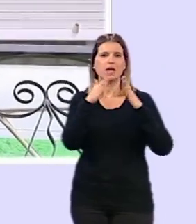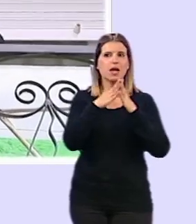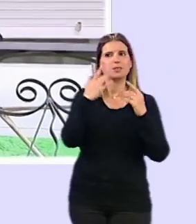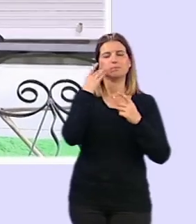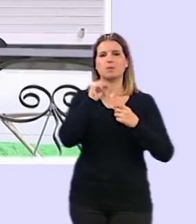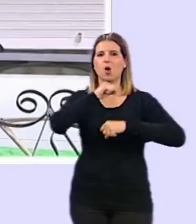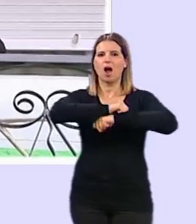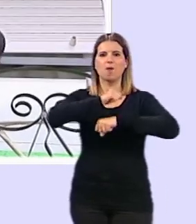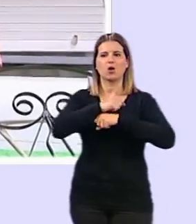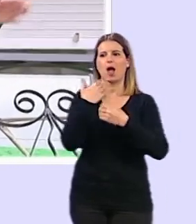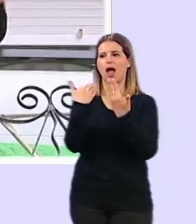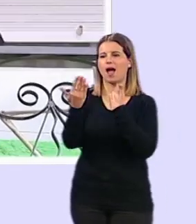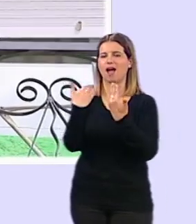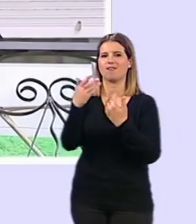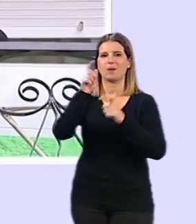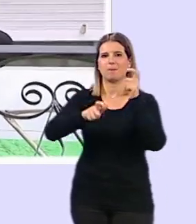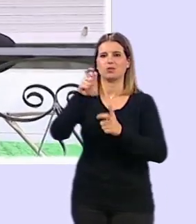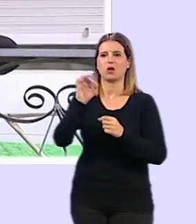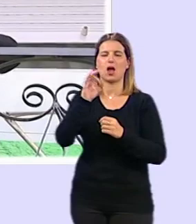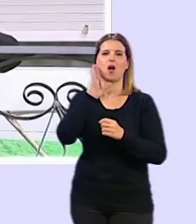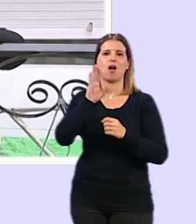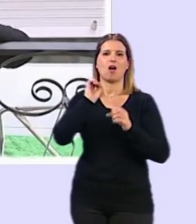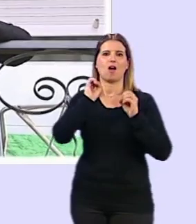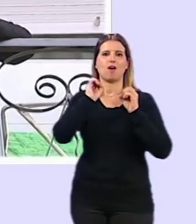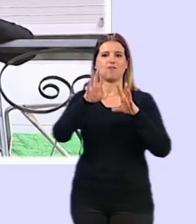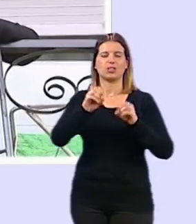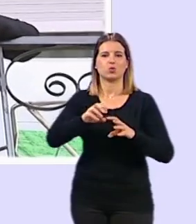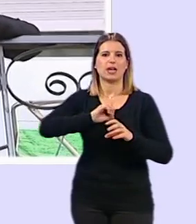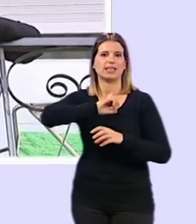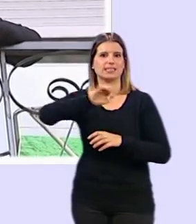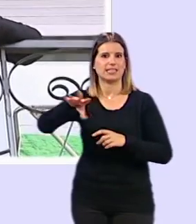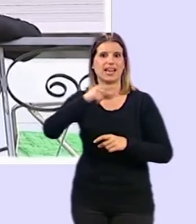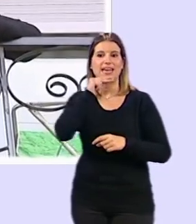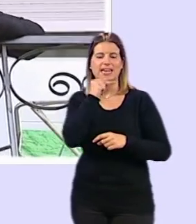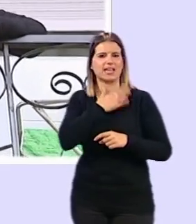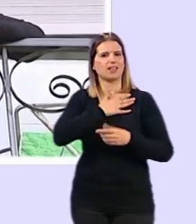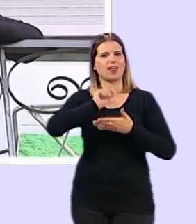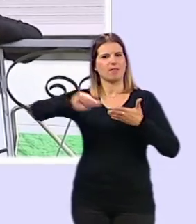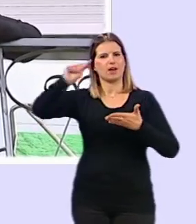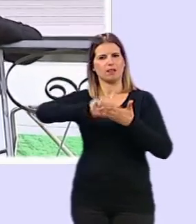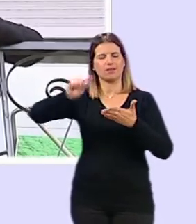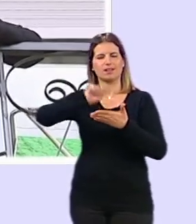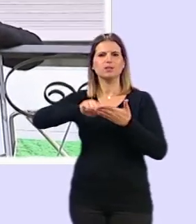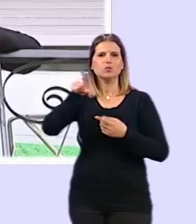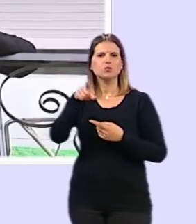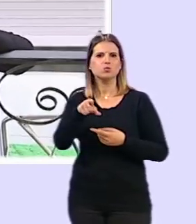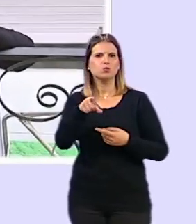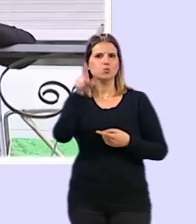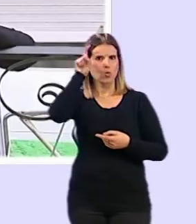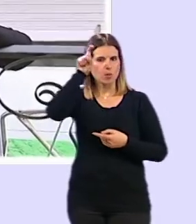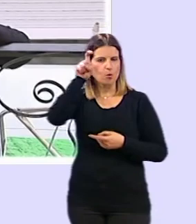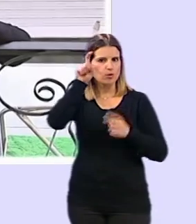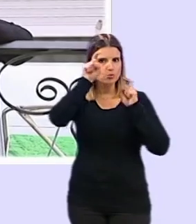balcón hablamos con las vecinas o cuando salimos a tirar la basura y mi nieta con los deberes y ya. ¿Y qué? ¿Usted está de maestra?